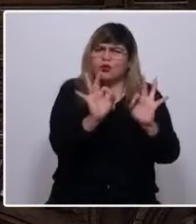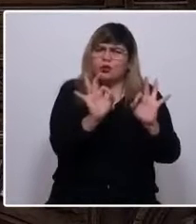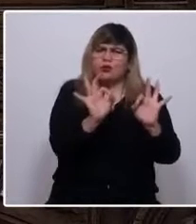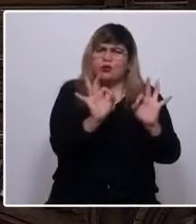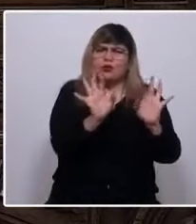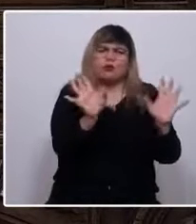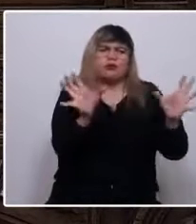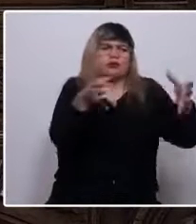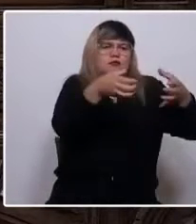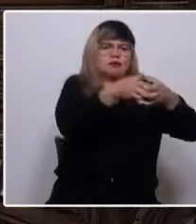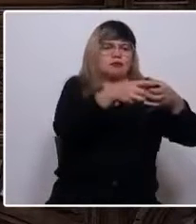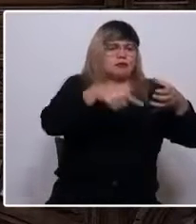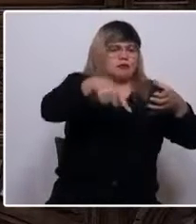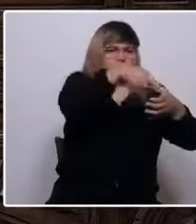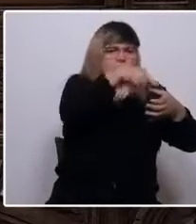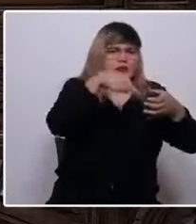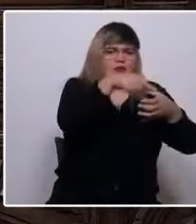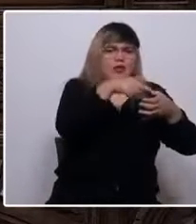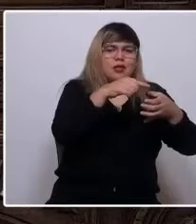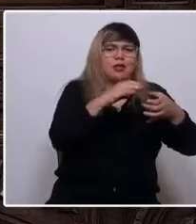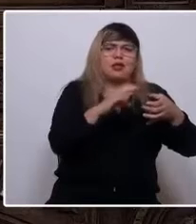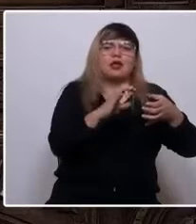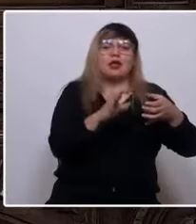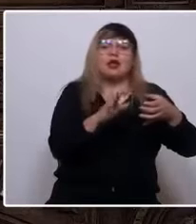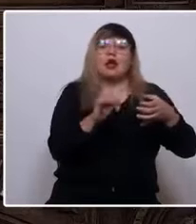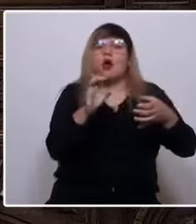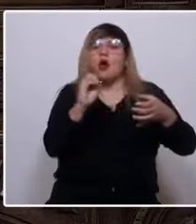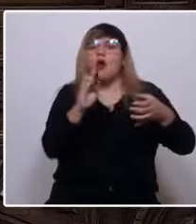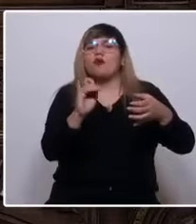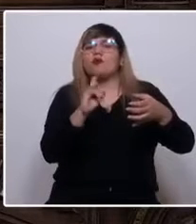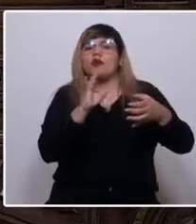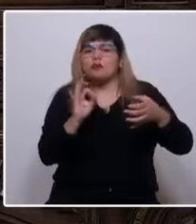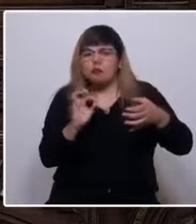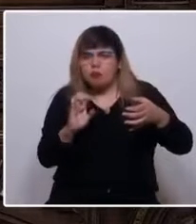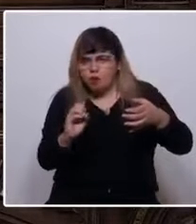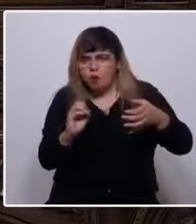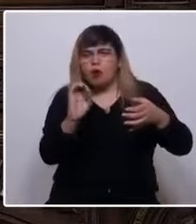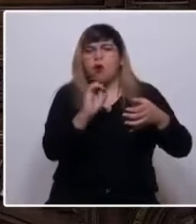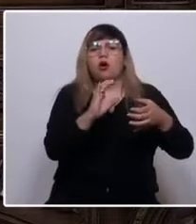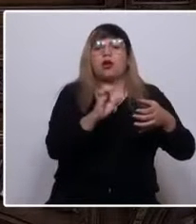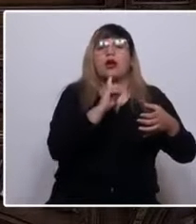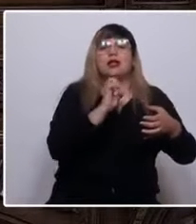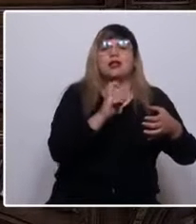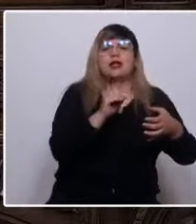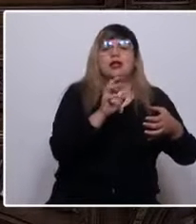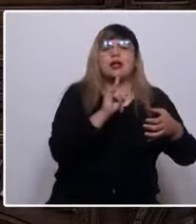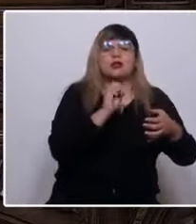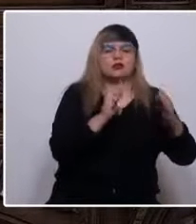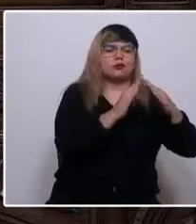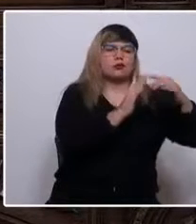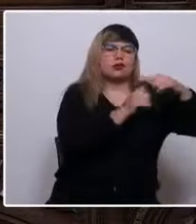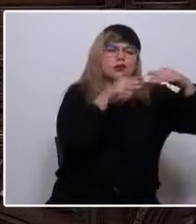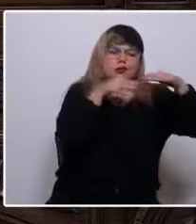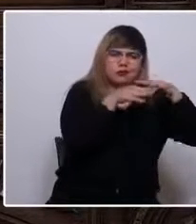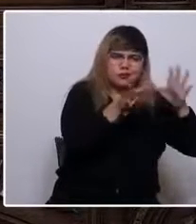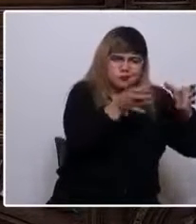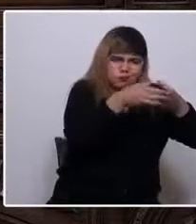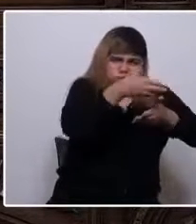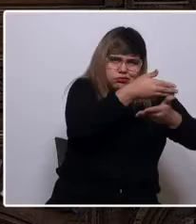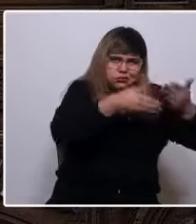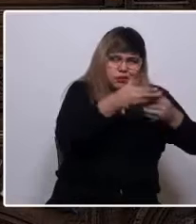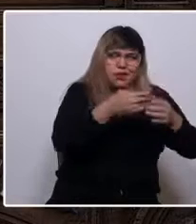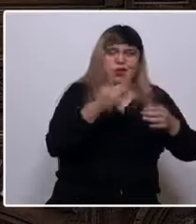propietario, del catedrático o del obispo. La tarea constituyente consiste en superar la